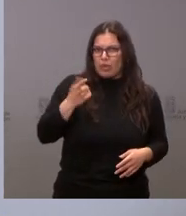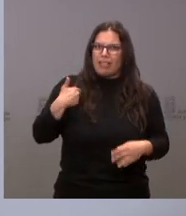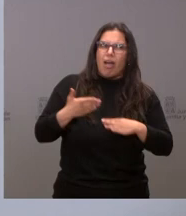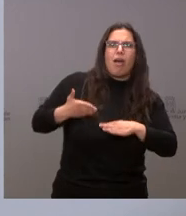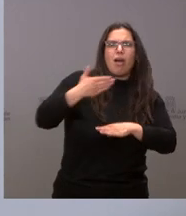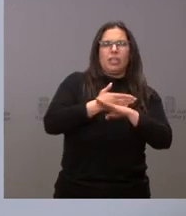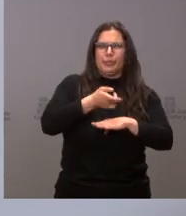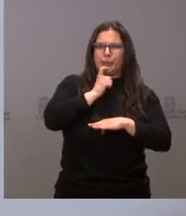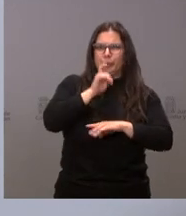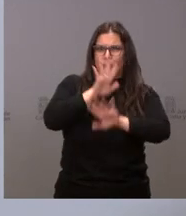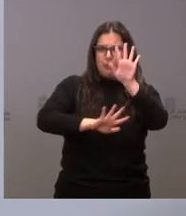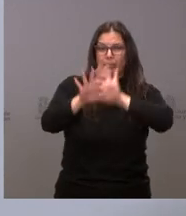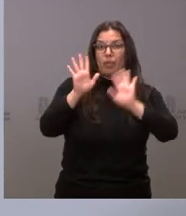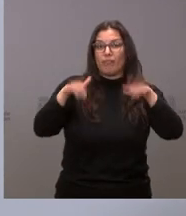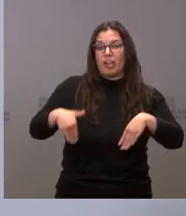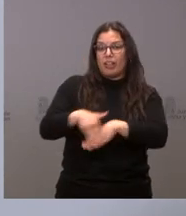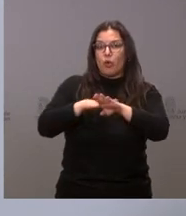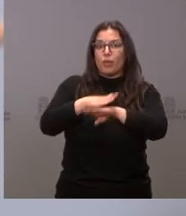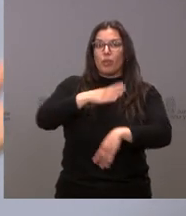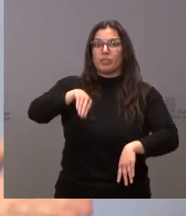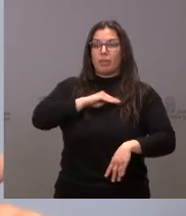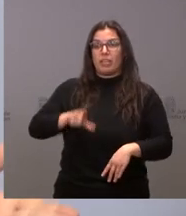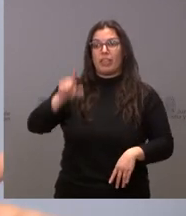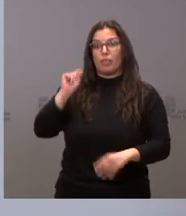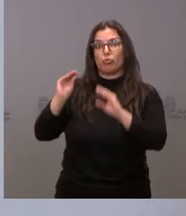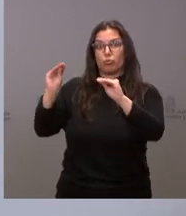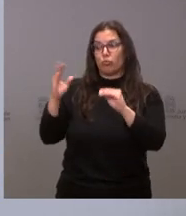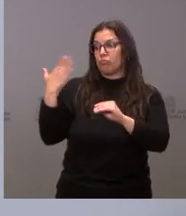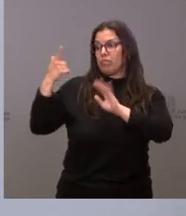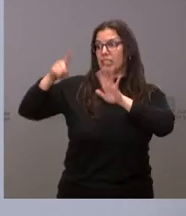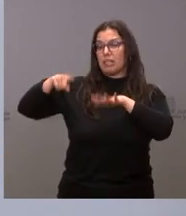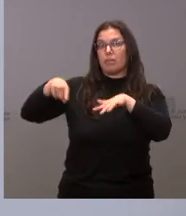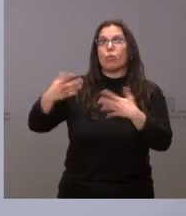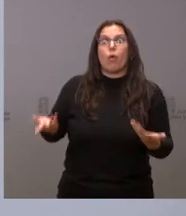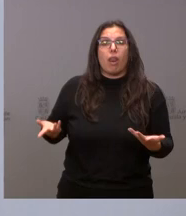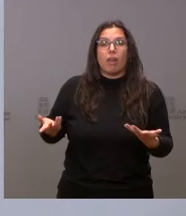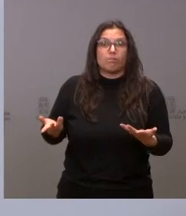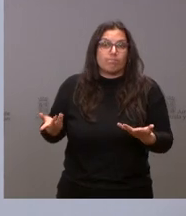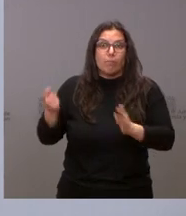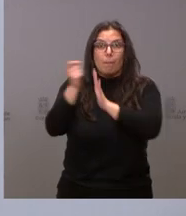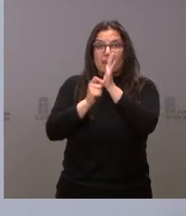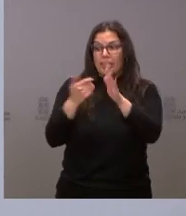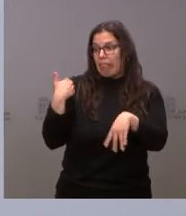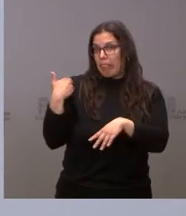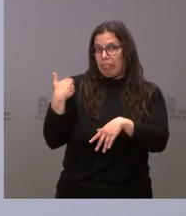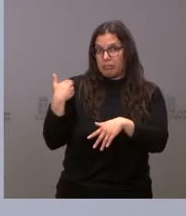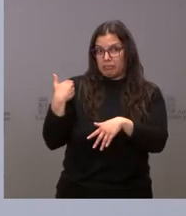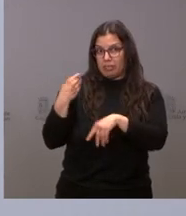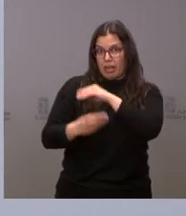y la decisión del Gobierno de España, desde hace seis meses, ha sido tomar medidas hace unos días.